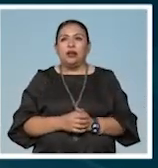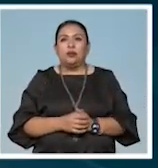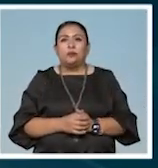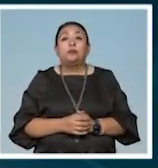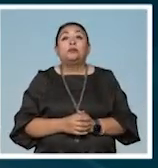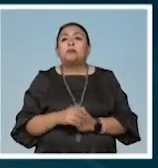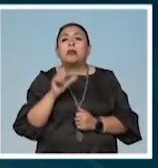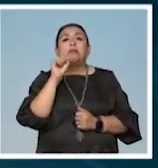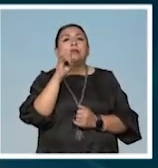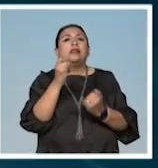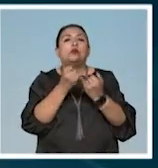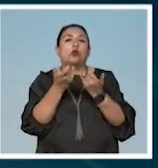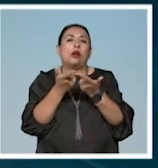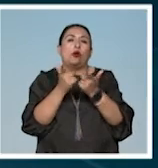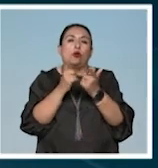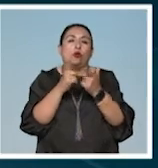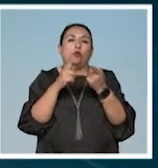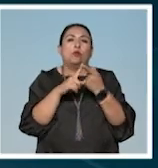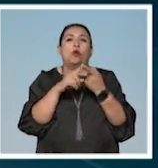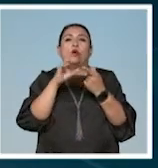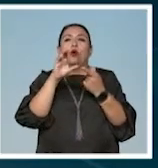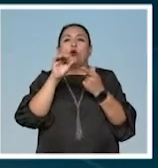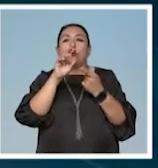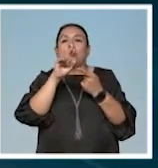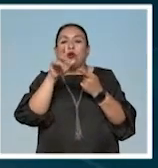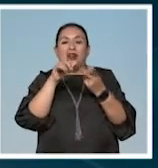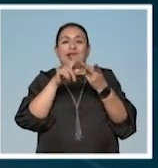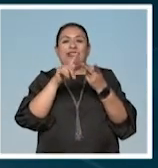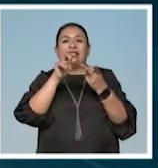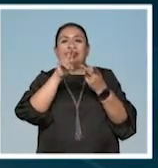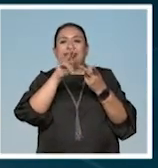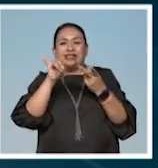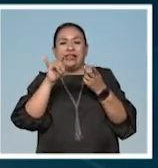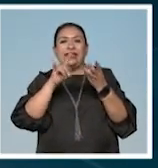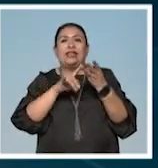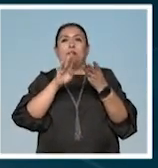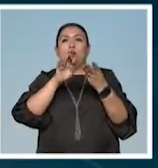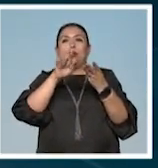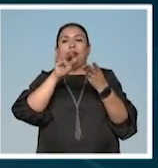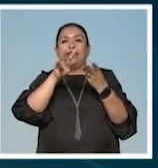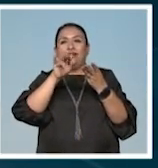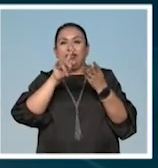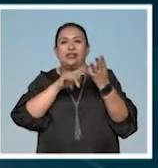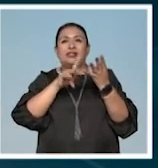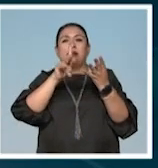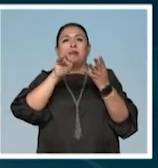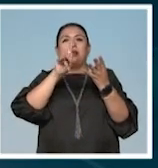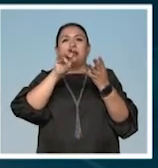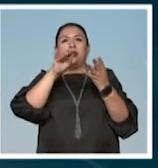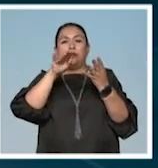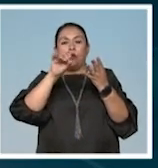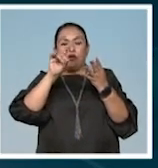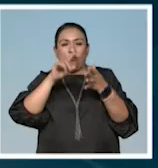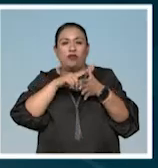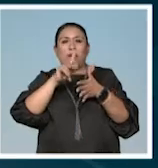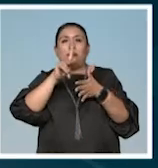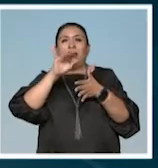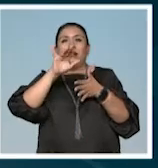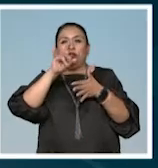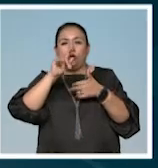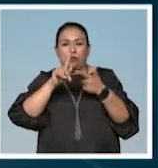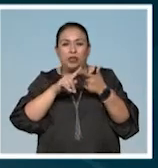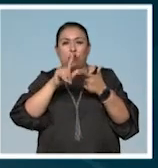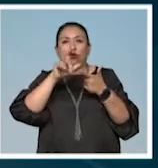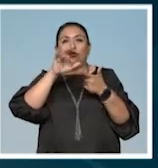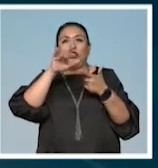Lo mismo bandas como Corvux Korax, El Tri, Buenavista Social Club, Peter Murphy, Plácido Domingo, Luciano